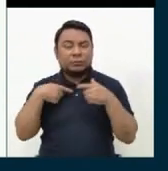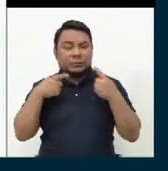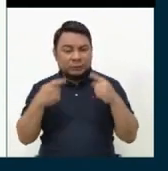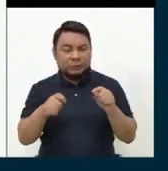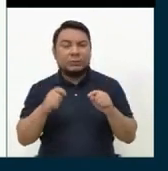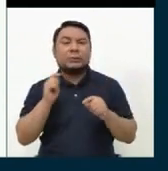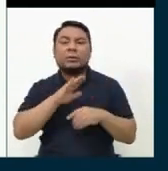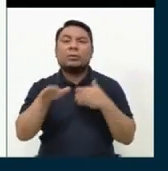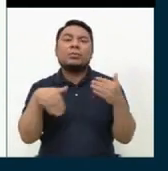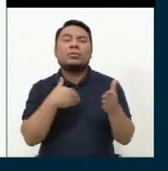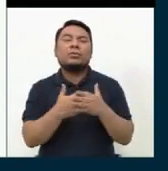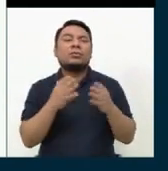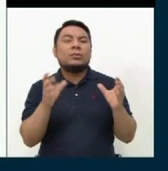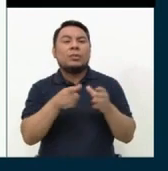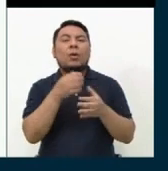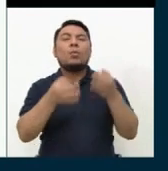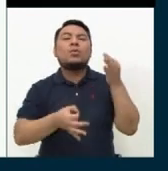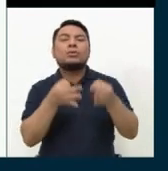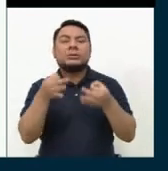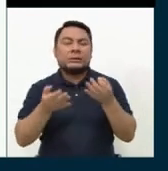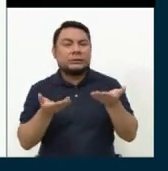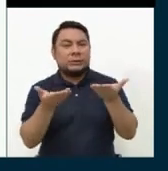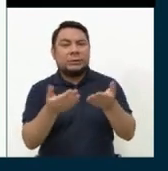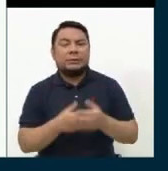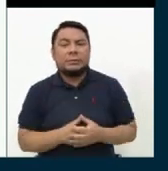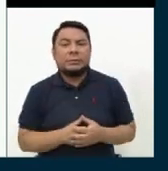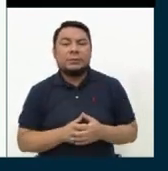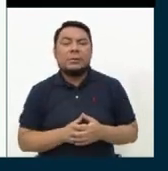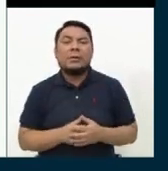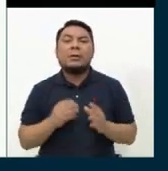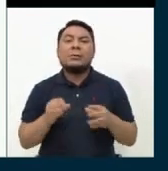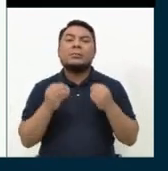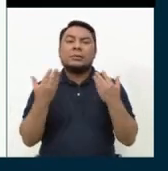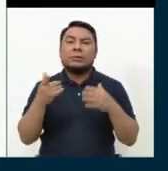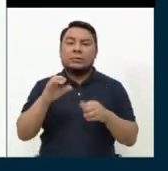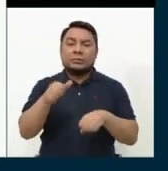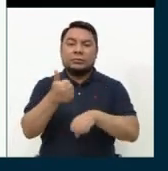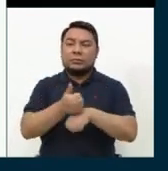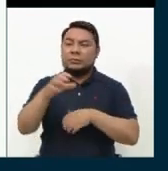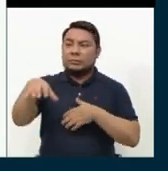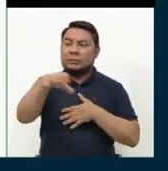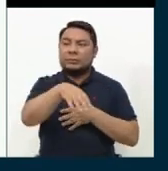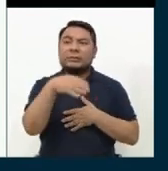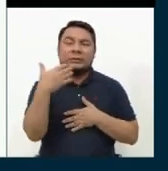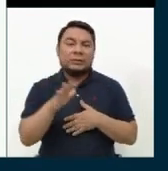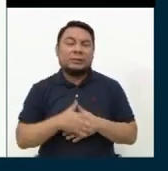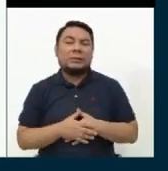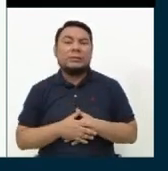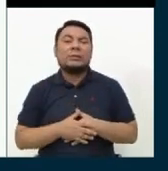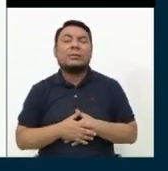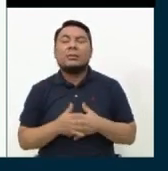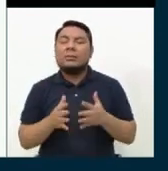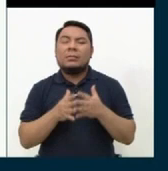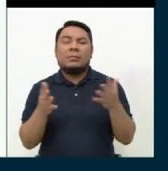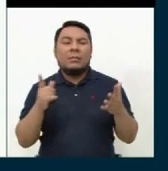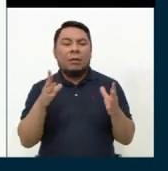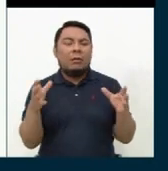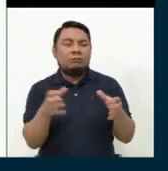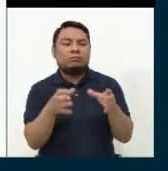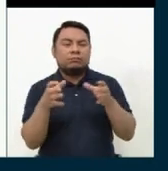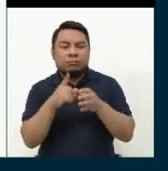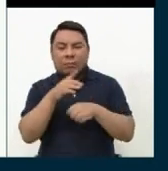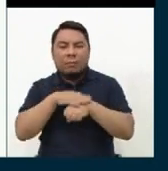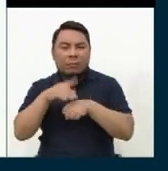de despolitizar lo que es la justicia. Porque ya las instituciones se están demasiado politizadas.